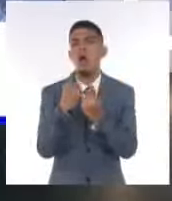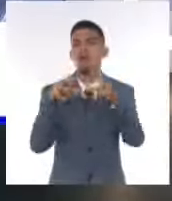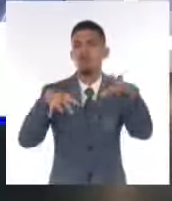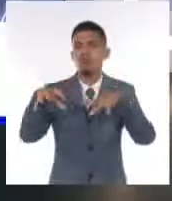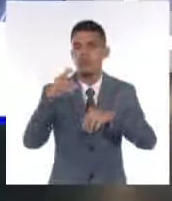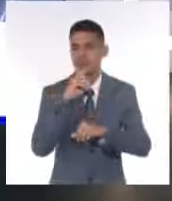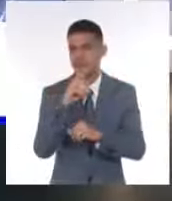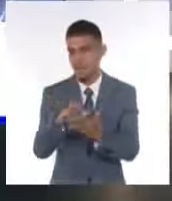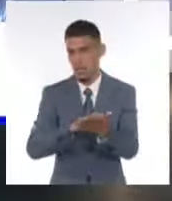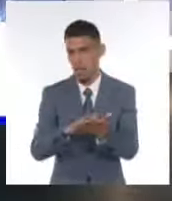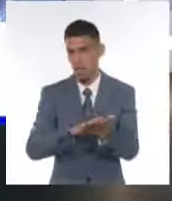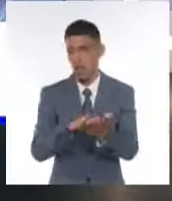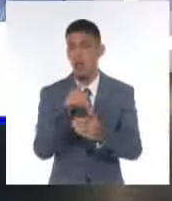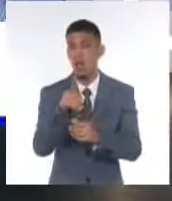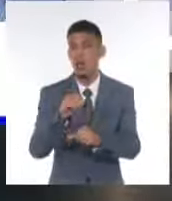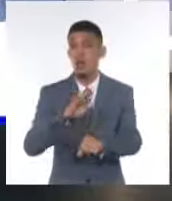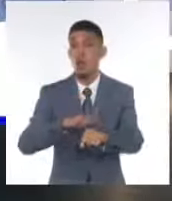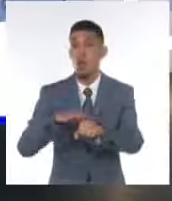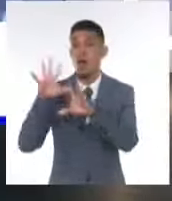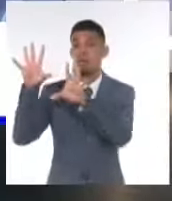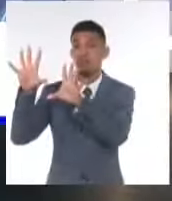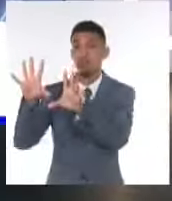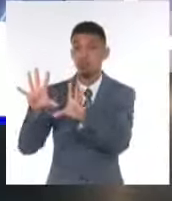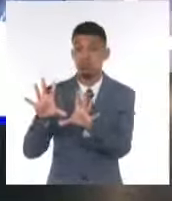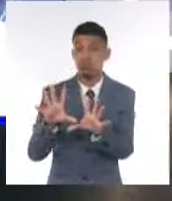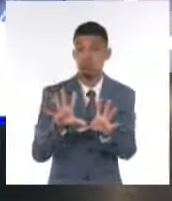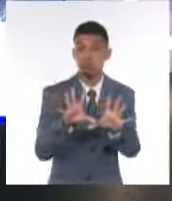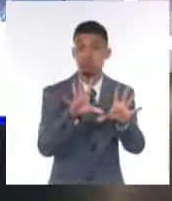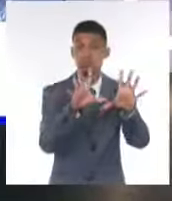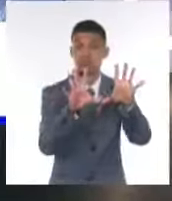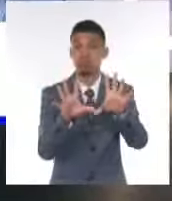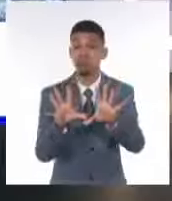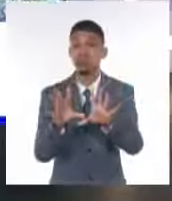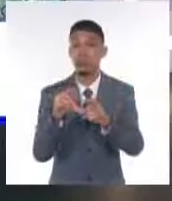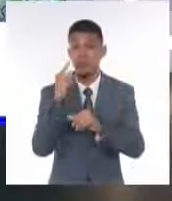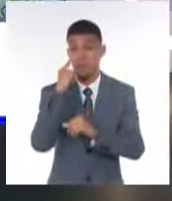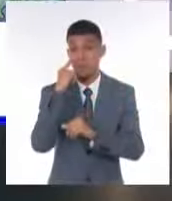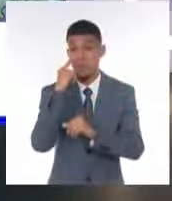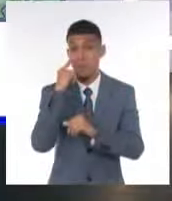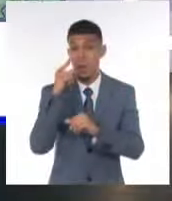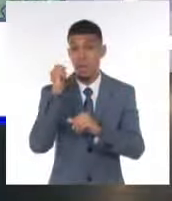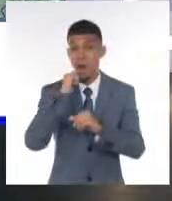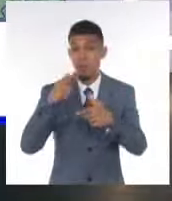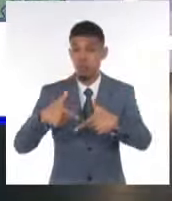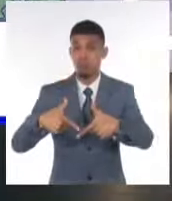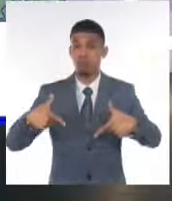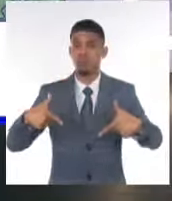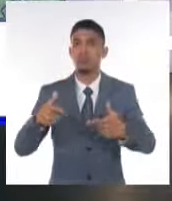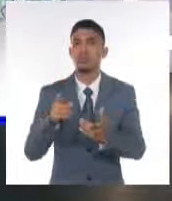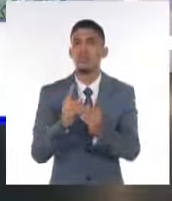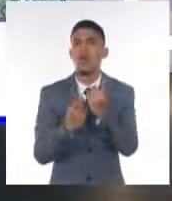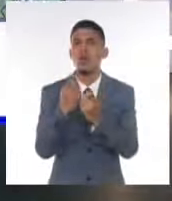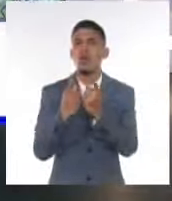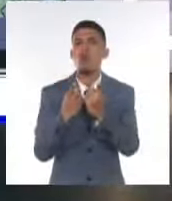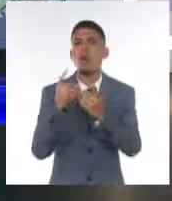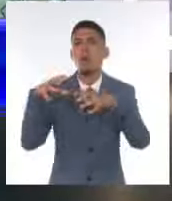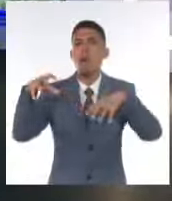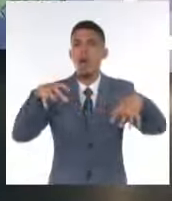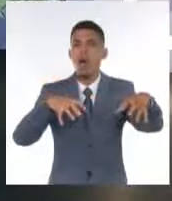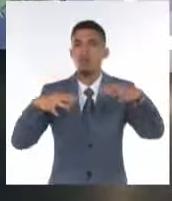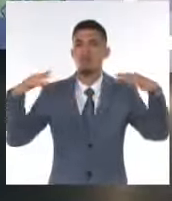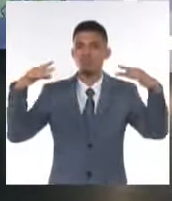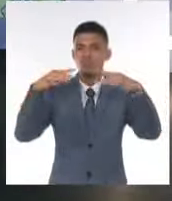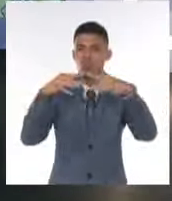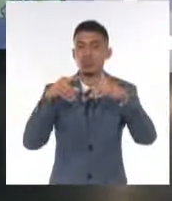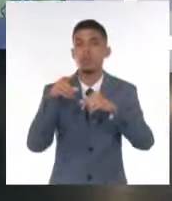que vienen en el flujo del oeste. Y en una imagen más ampliada se puede apreciar cómo se incrementan los nublados hacia zonas